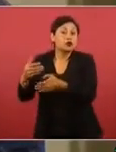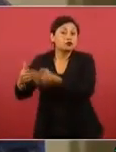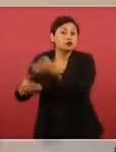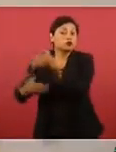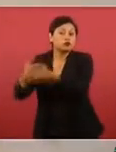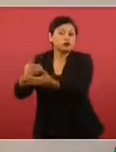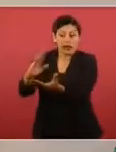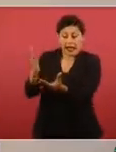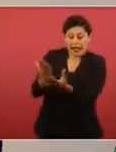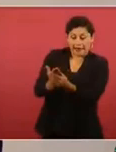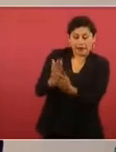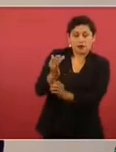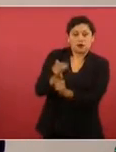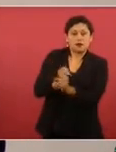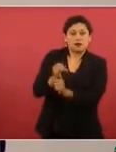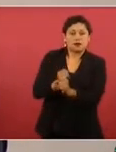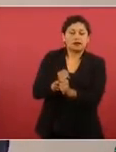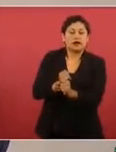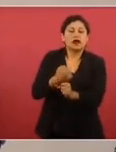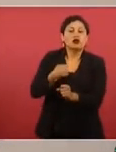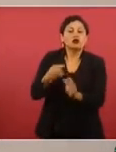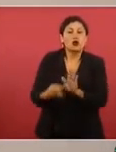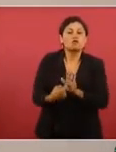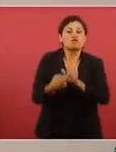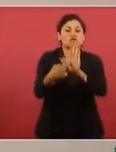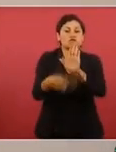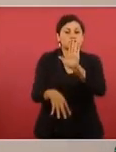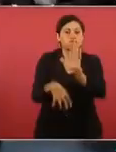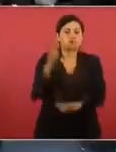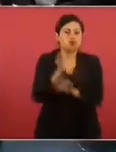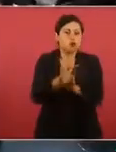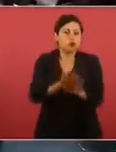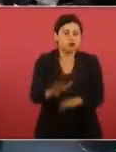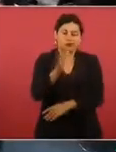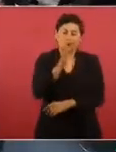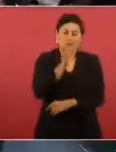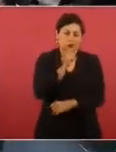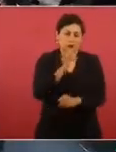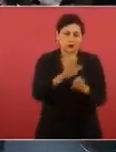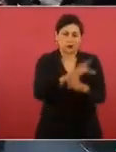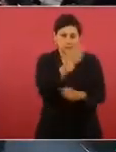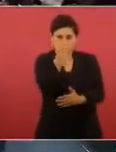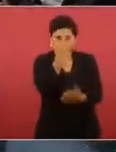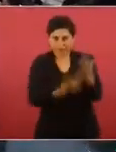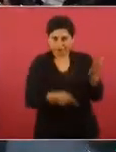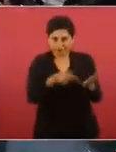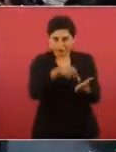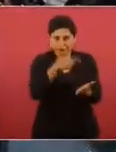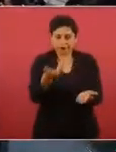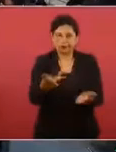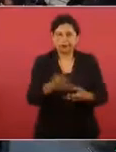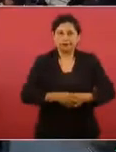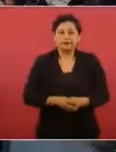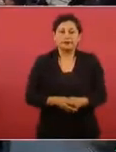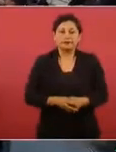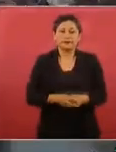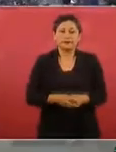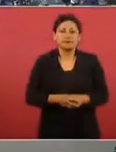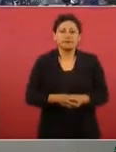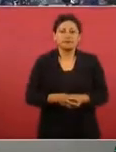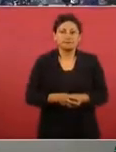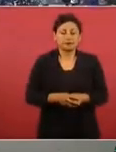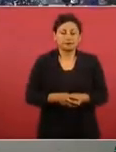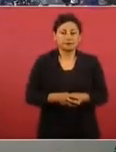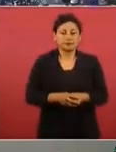Subsecretario, tardes. Emilio Olivares de la Jornada. Preguntarle, habla de que el Ejército tuvo conocimiento de